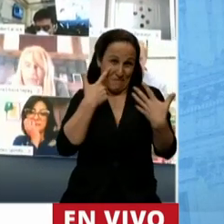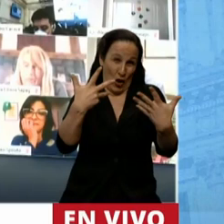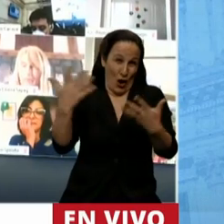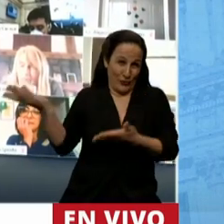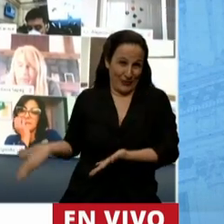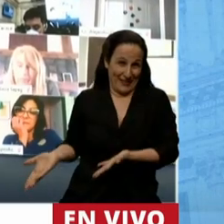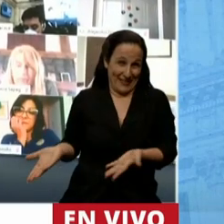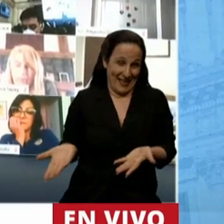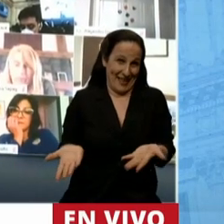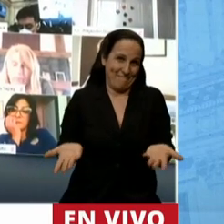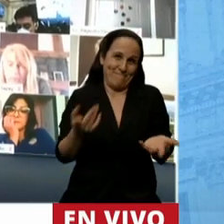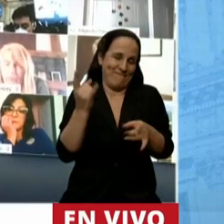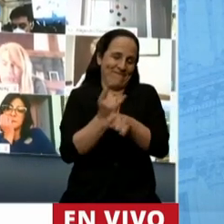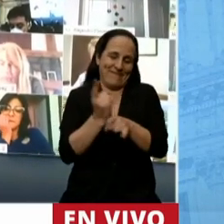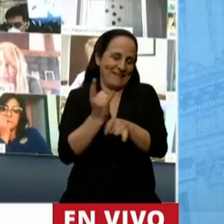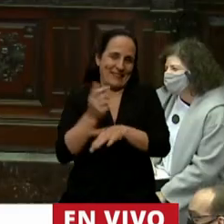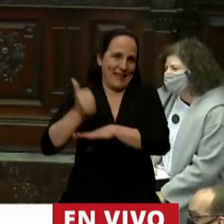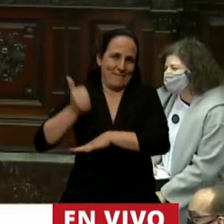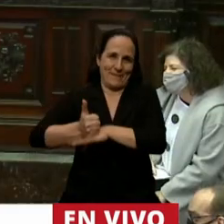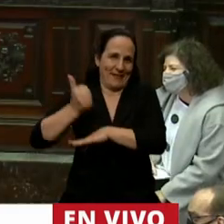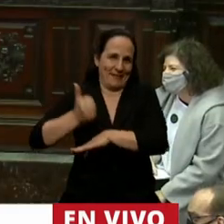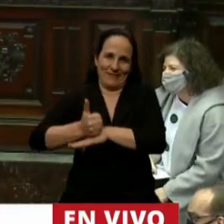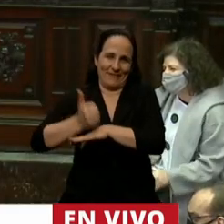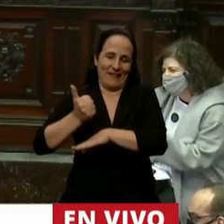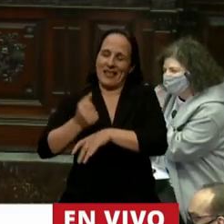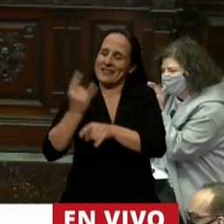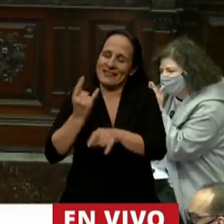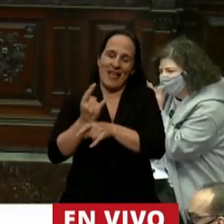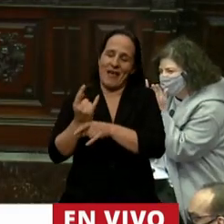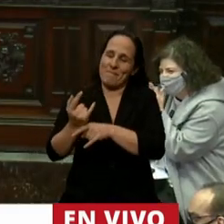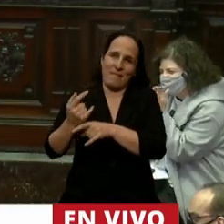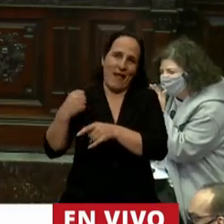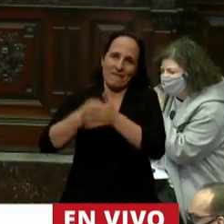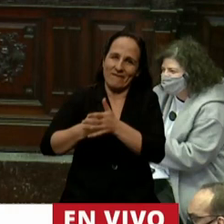todo porque está permanentemente poniéndole el cuerpo